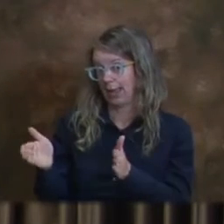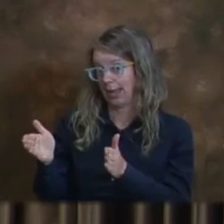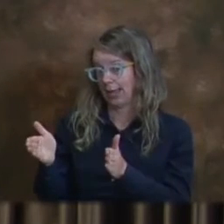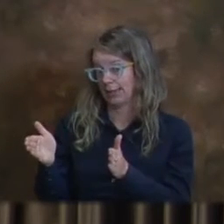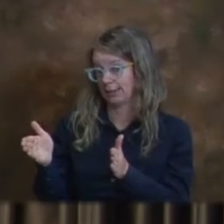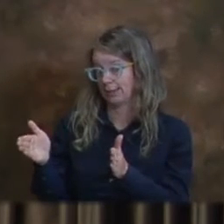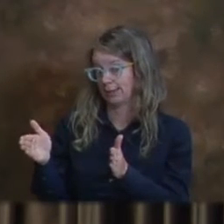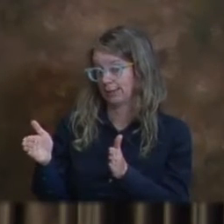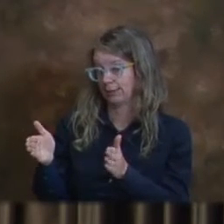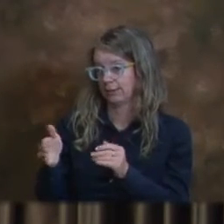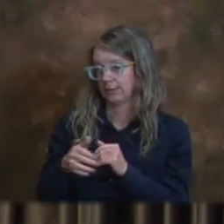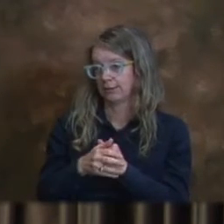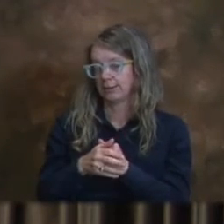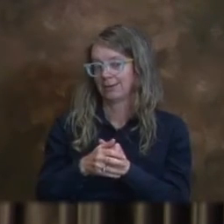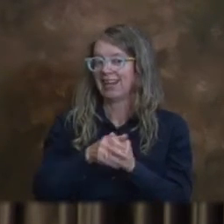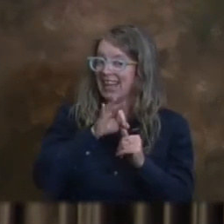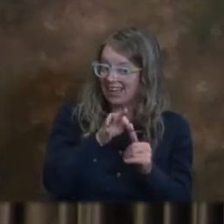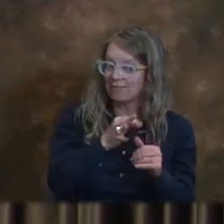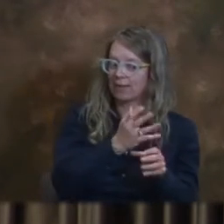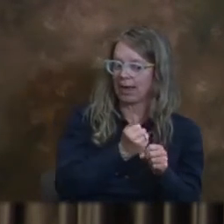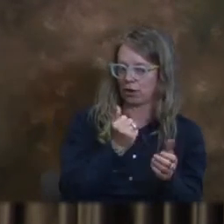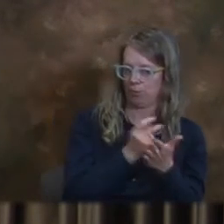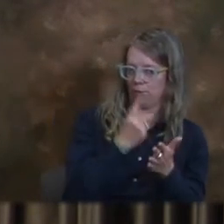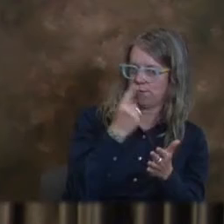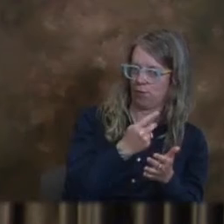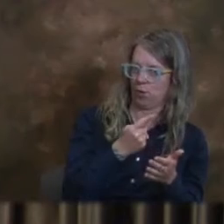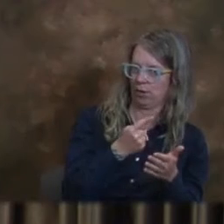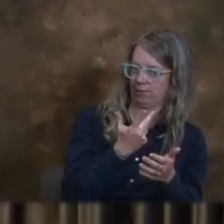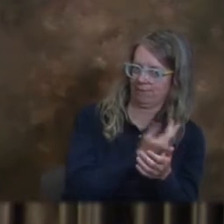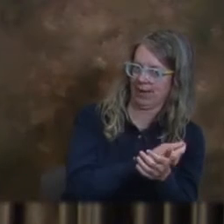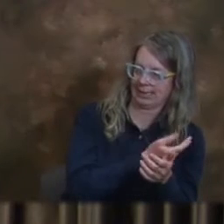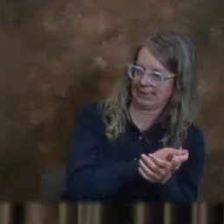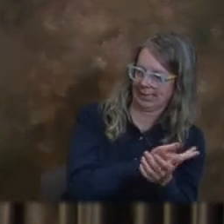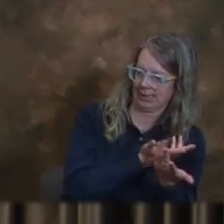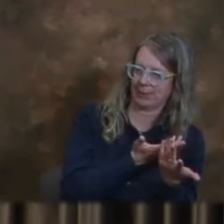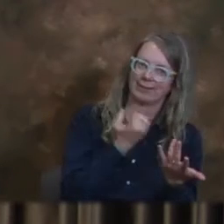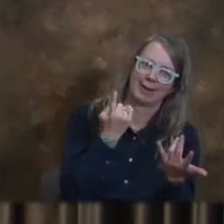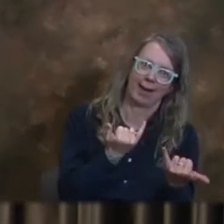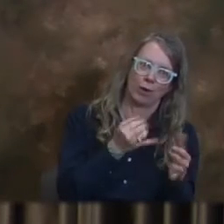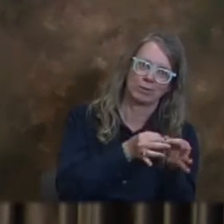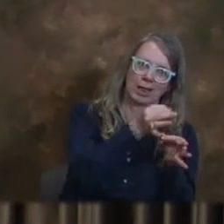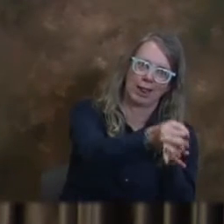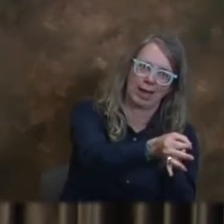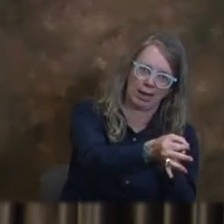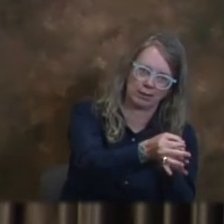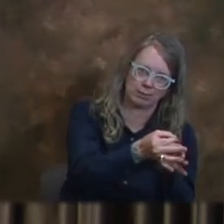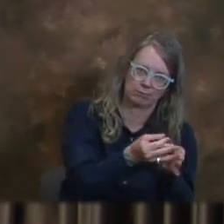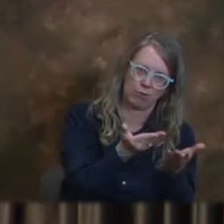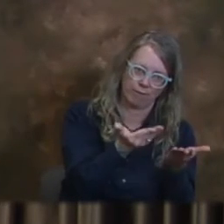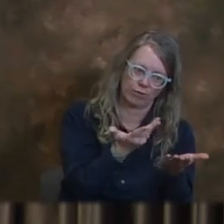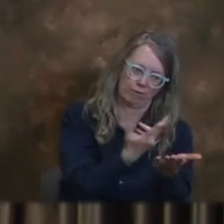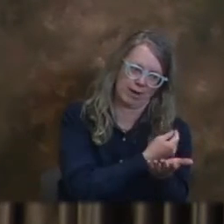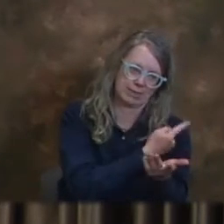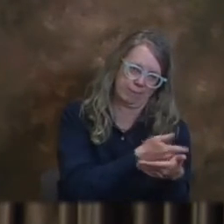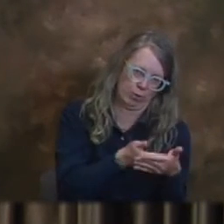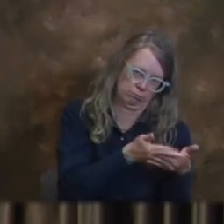si no cambia de lo que esperábamos antes de que lo retrasaran, sería que sí,